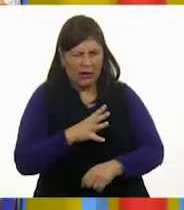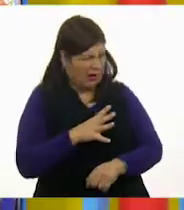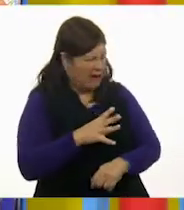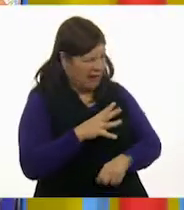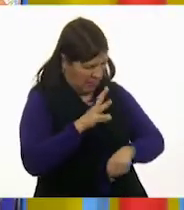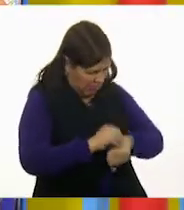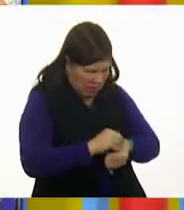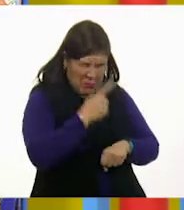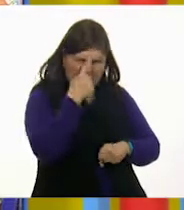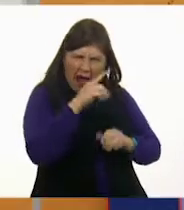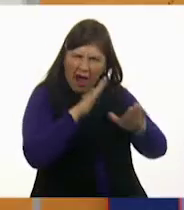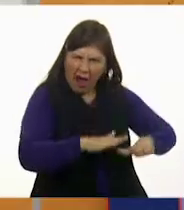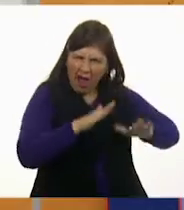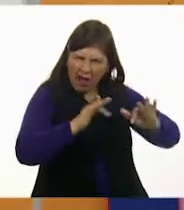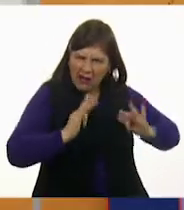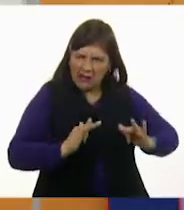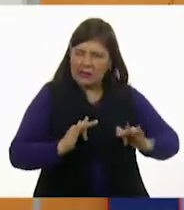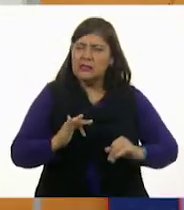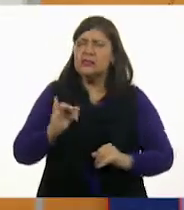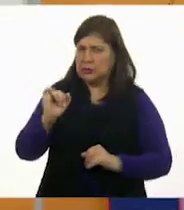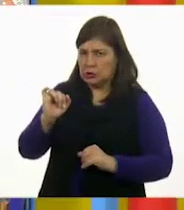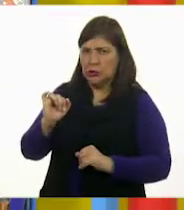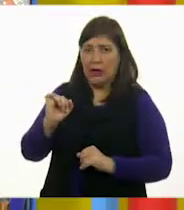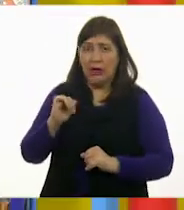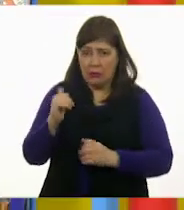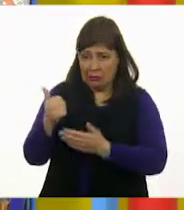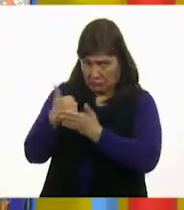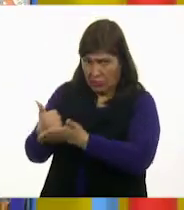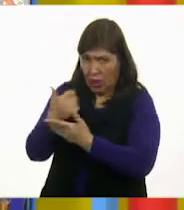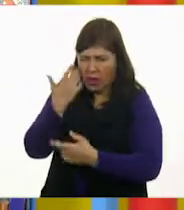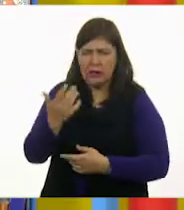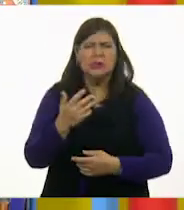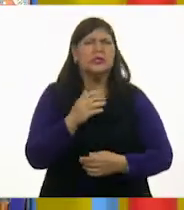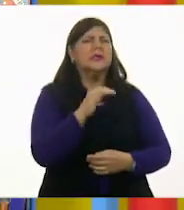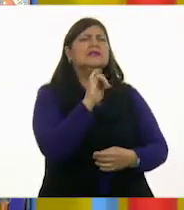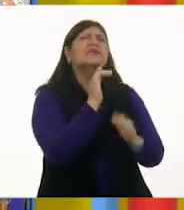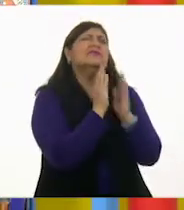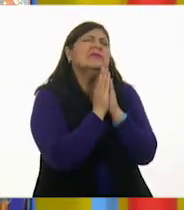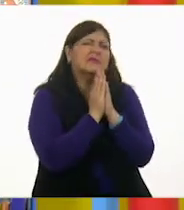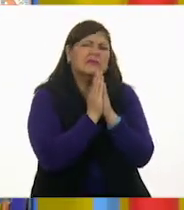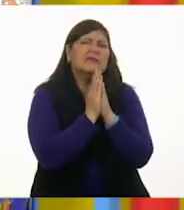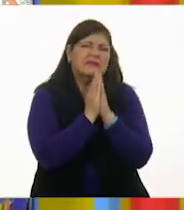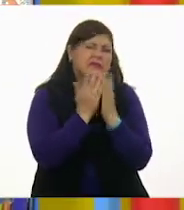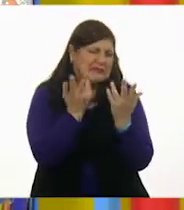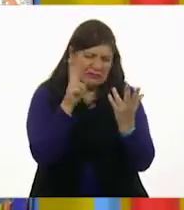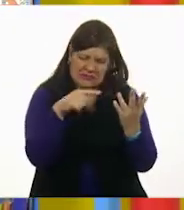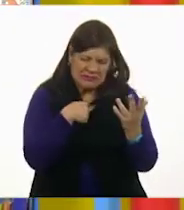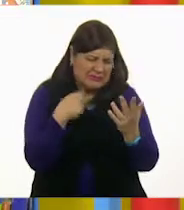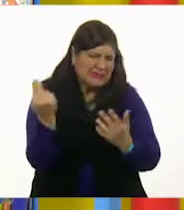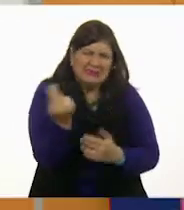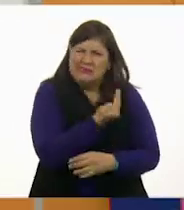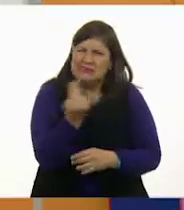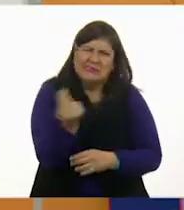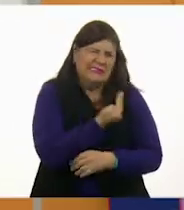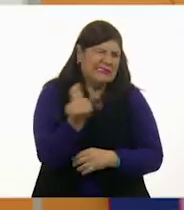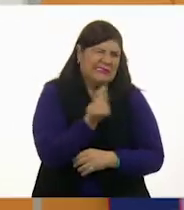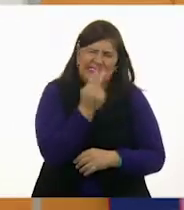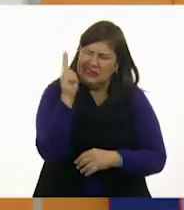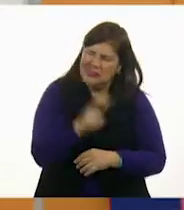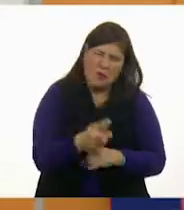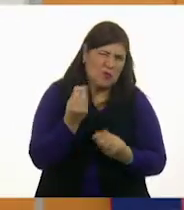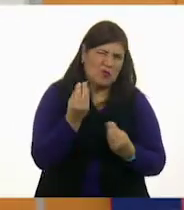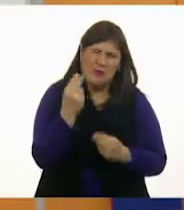Bueno, sí. ¿Quieres que te ayude? Sí, yo quiero que por favor me ayudes porque la necesito mucho. Fíjate bien.